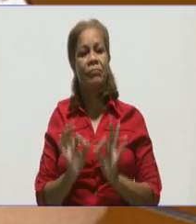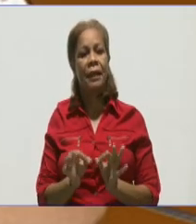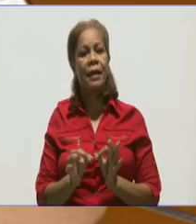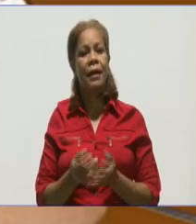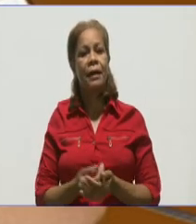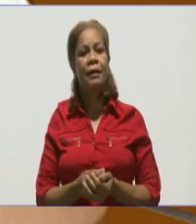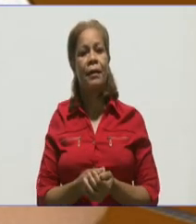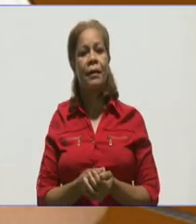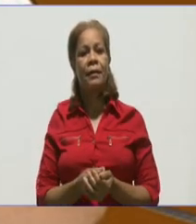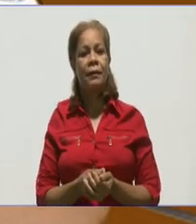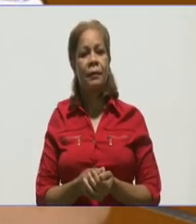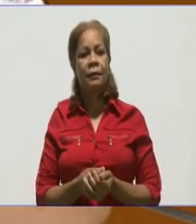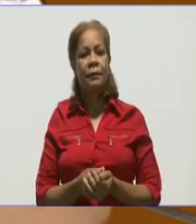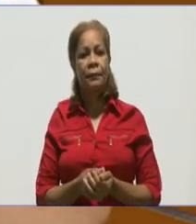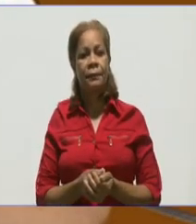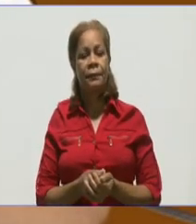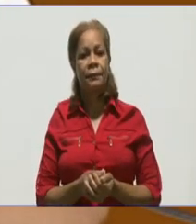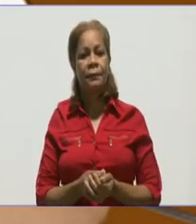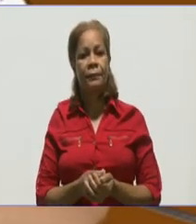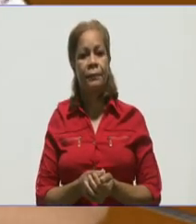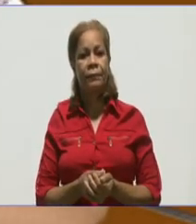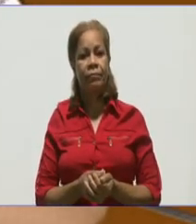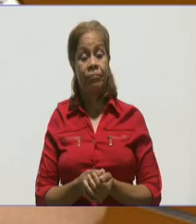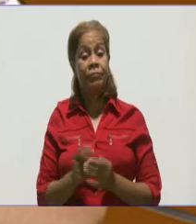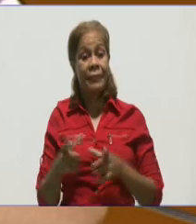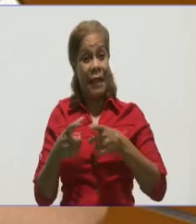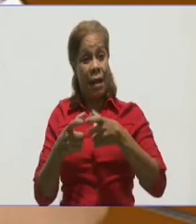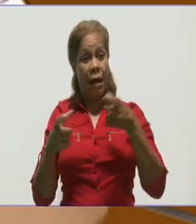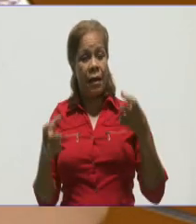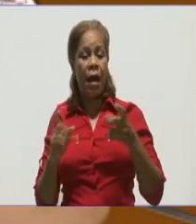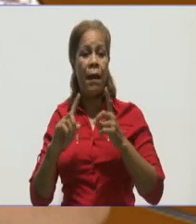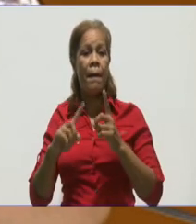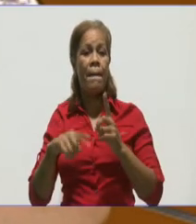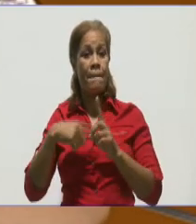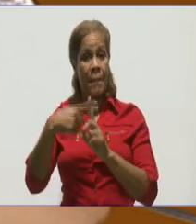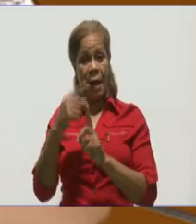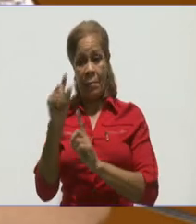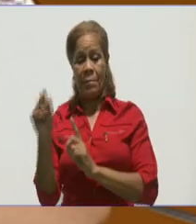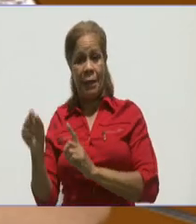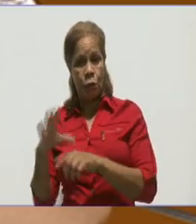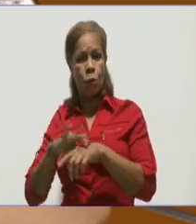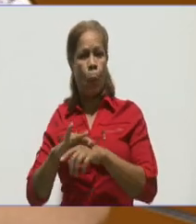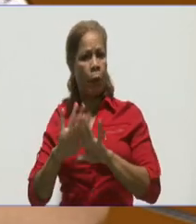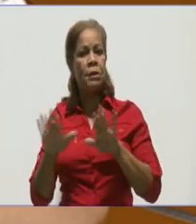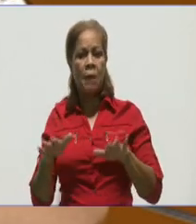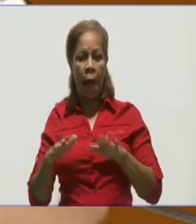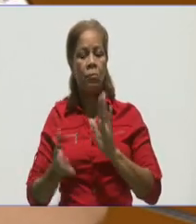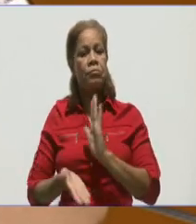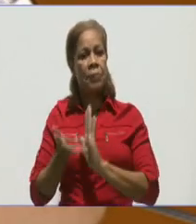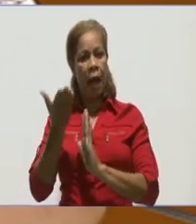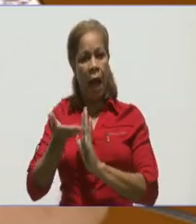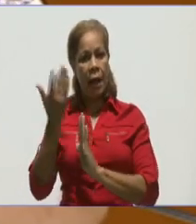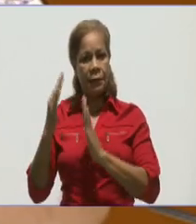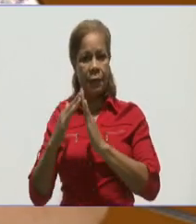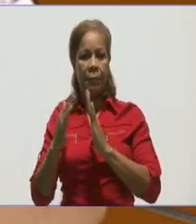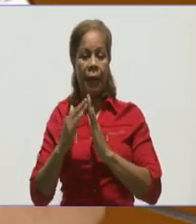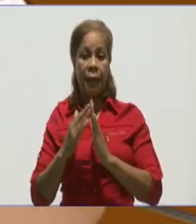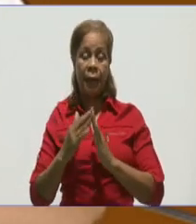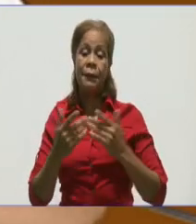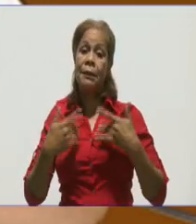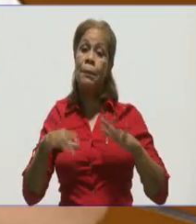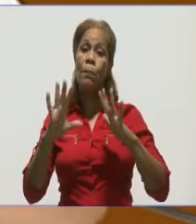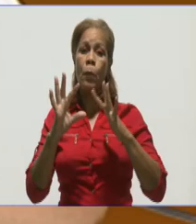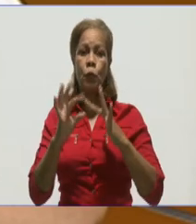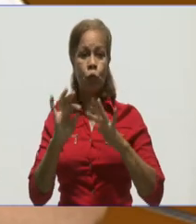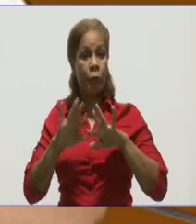la gran mayoría de nuestros pacientes está evolucionando satisfactoriamente. Por fortuna. Por fortuna se